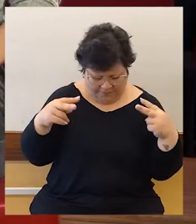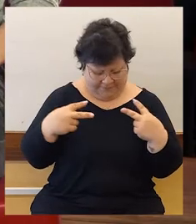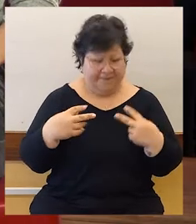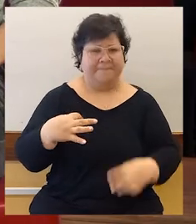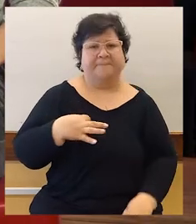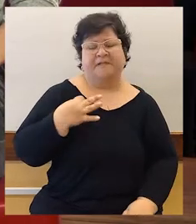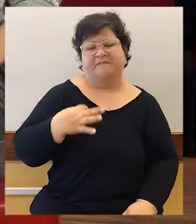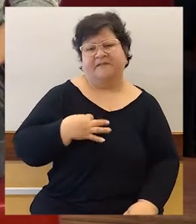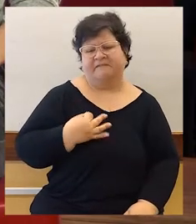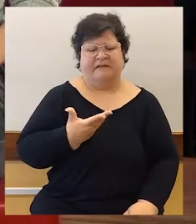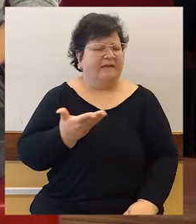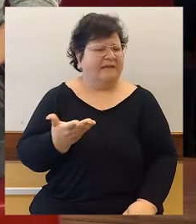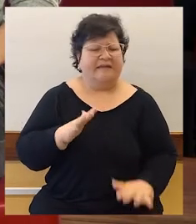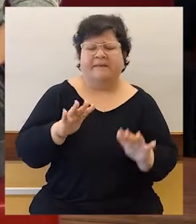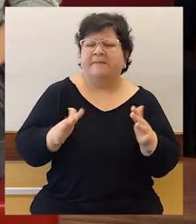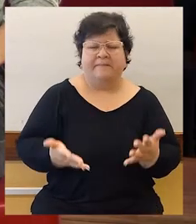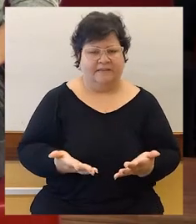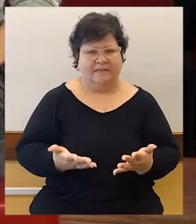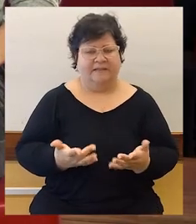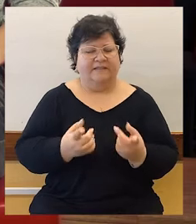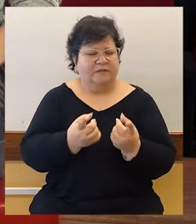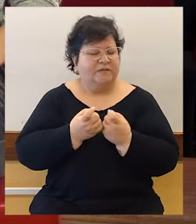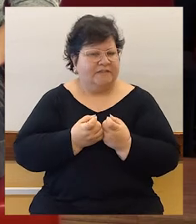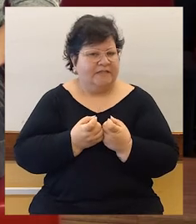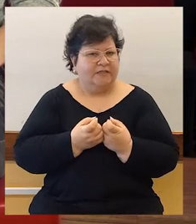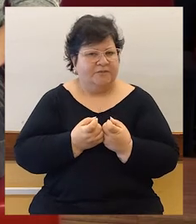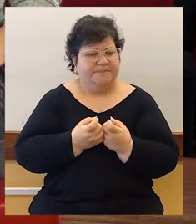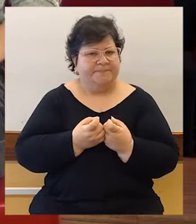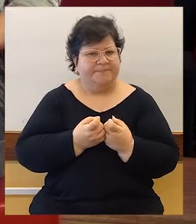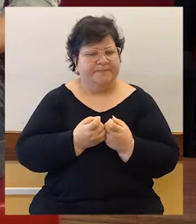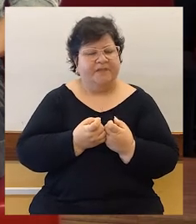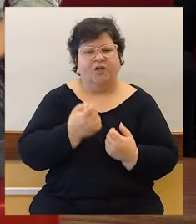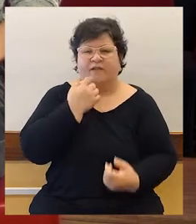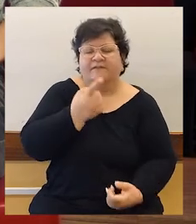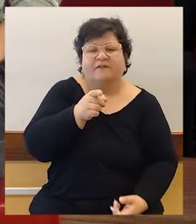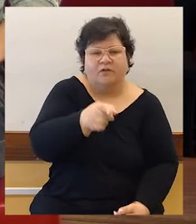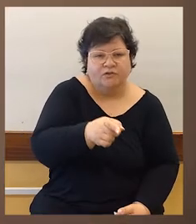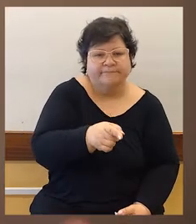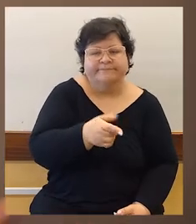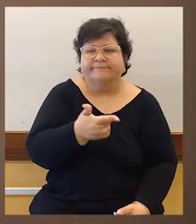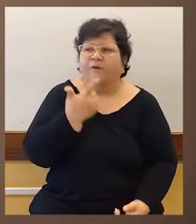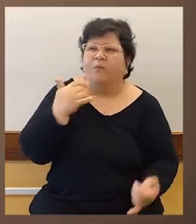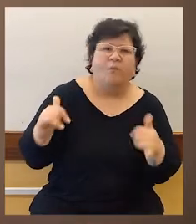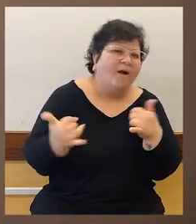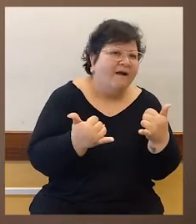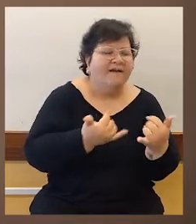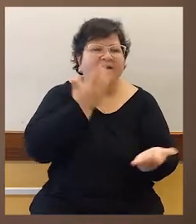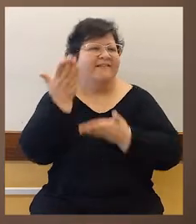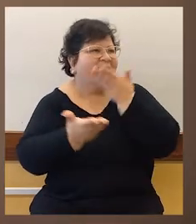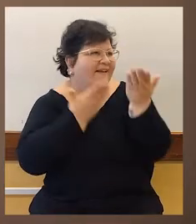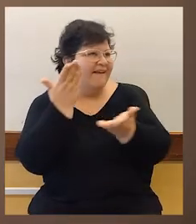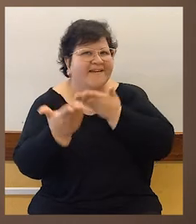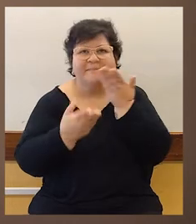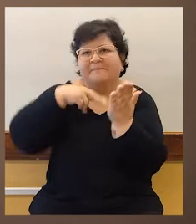muy necesario como tenerlo en cuenta, esto que decías vos, ¿no? Jugar, cantar, pintar,